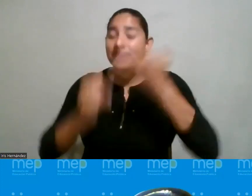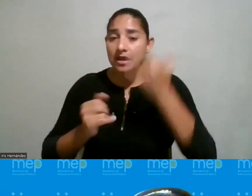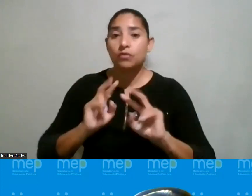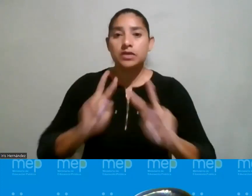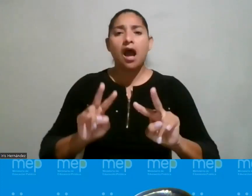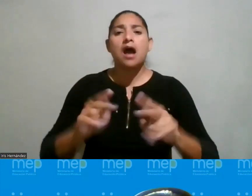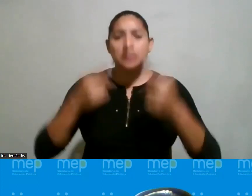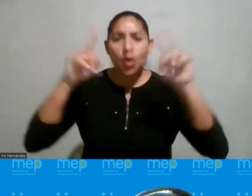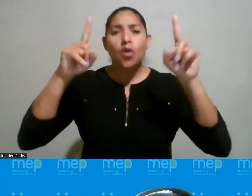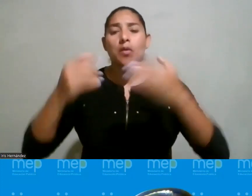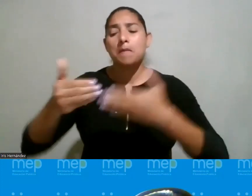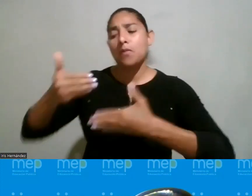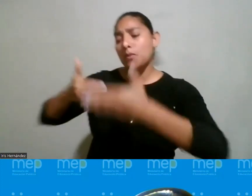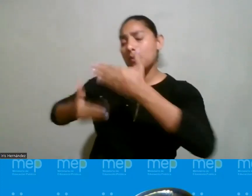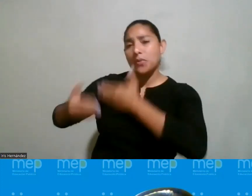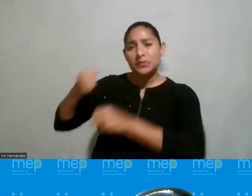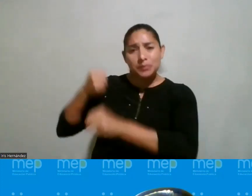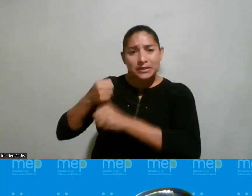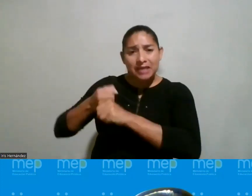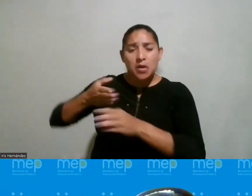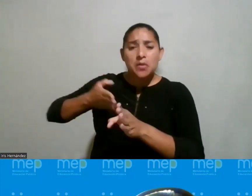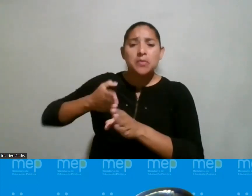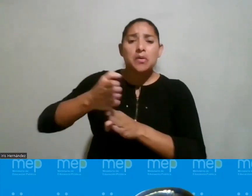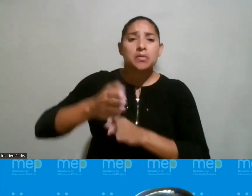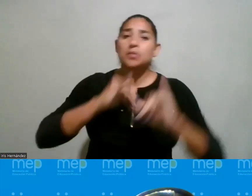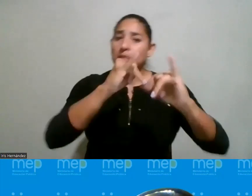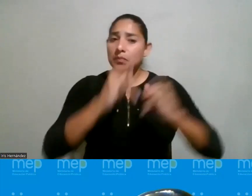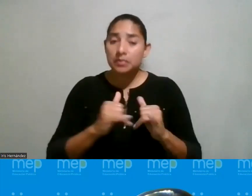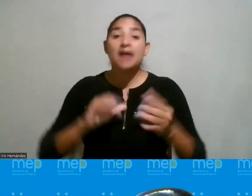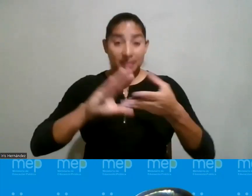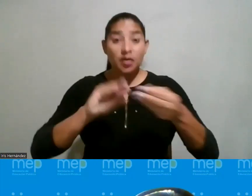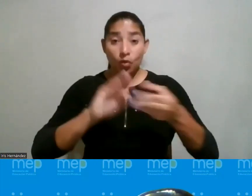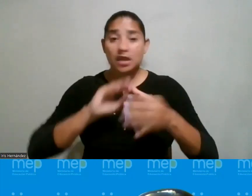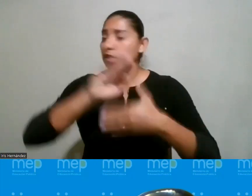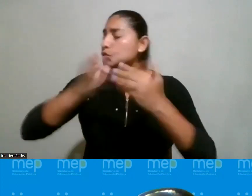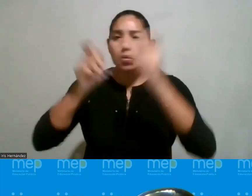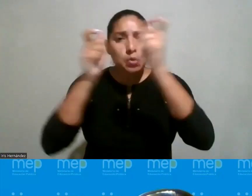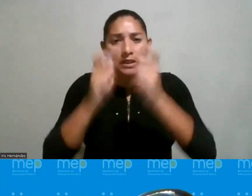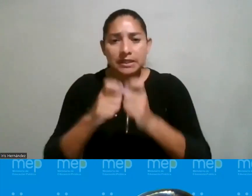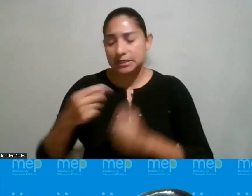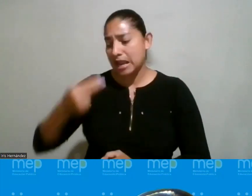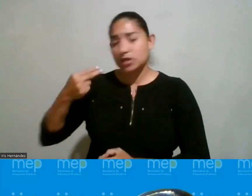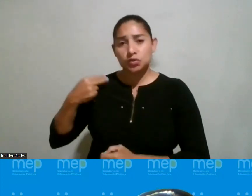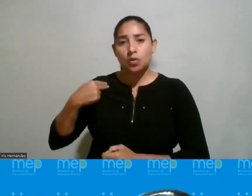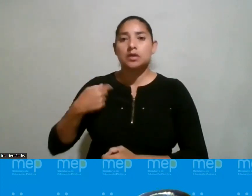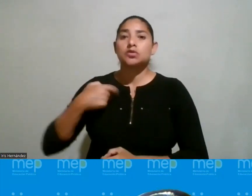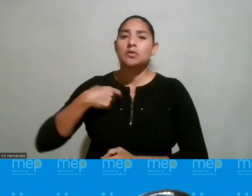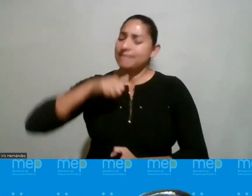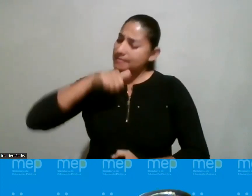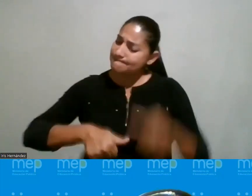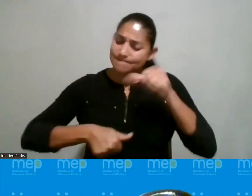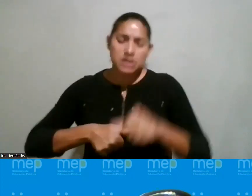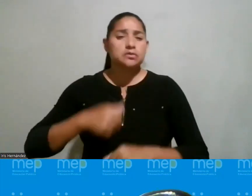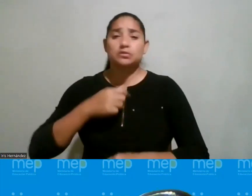entonces decirle a las muchachas aquí está el resultado usted puede hacer como ella pero no contarles el resto de la historia esa historia requiere un esfuerzo o sea